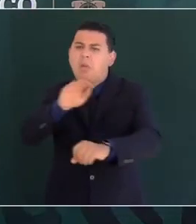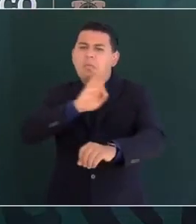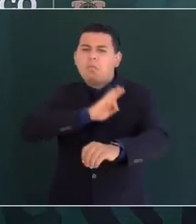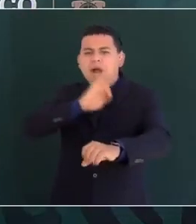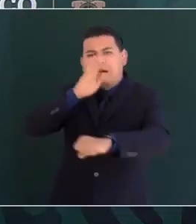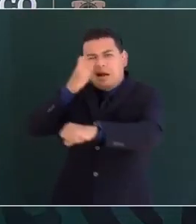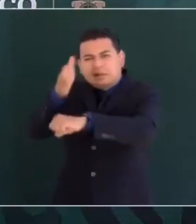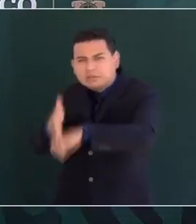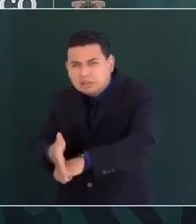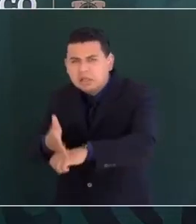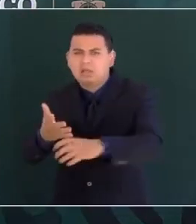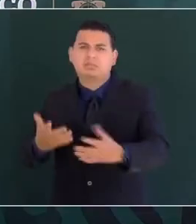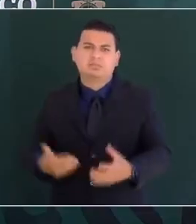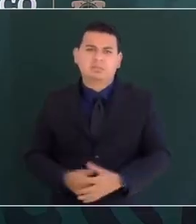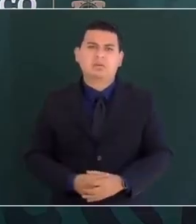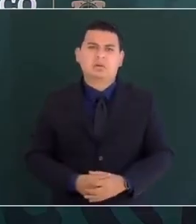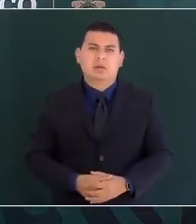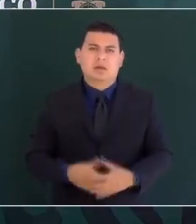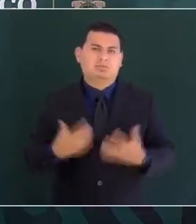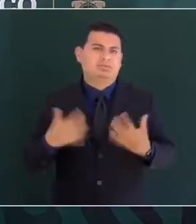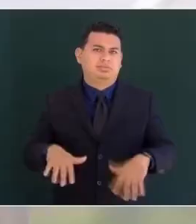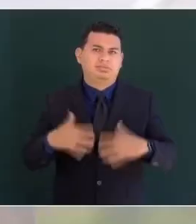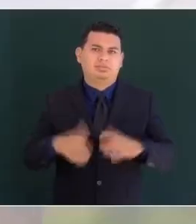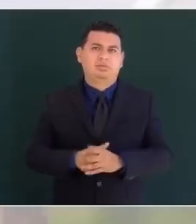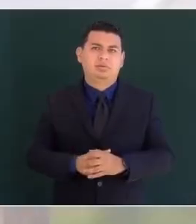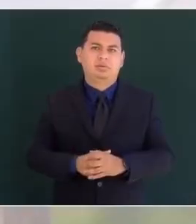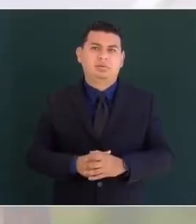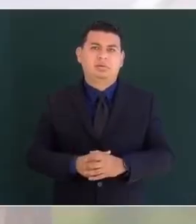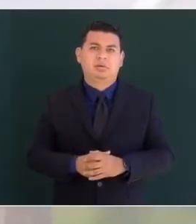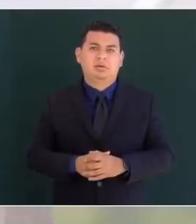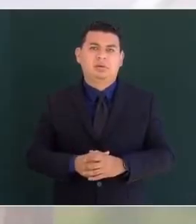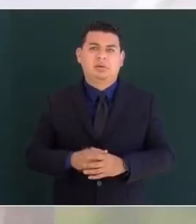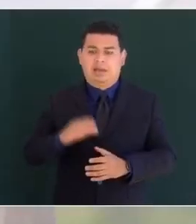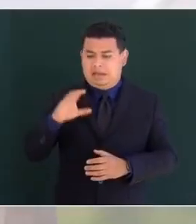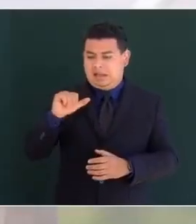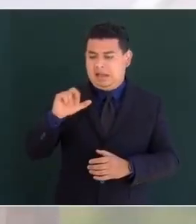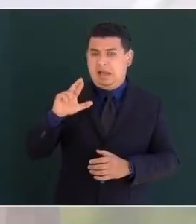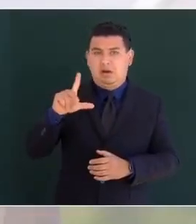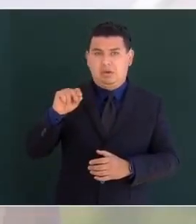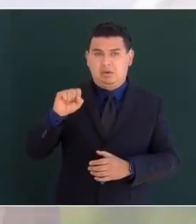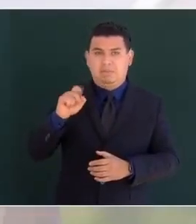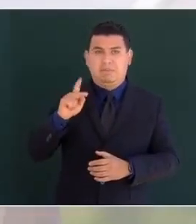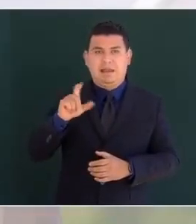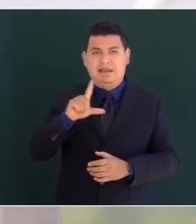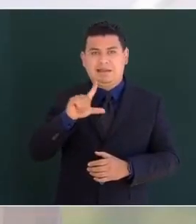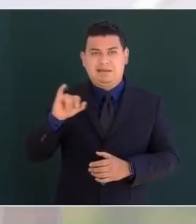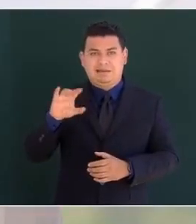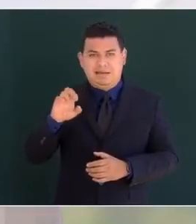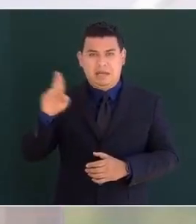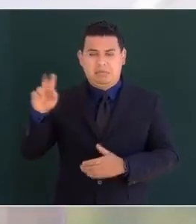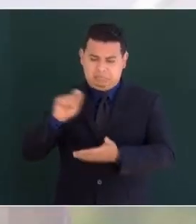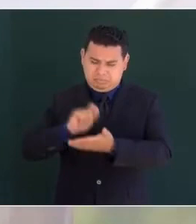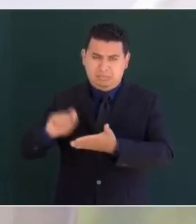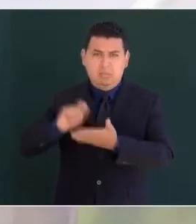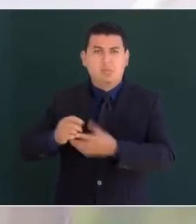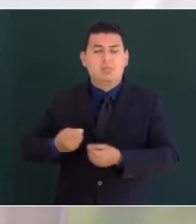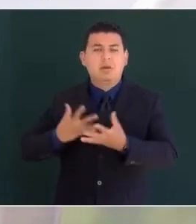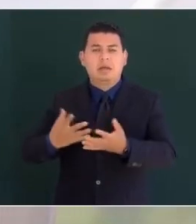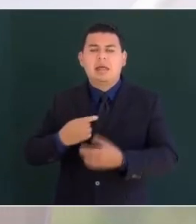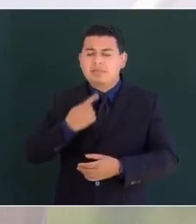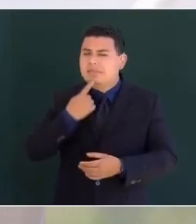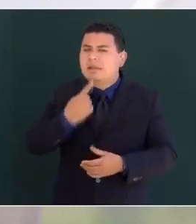como escribió el poeta Carlos Pellicer imaginad